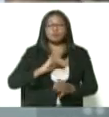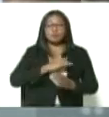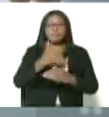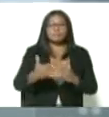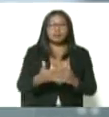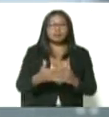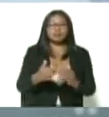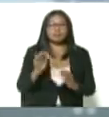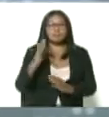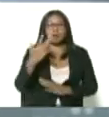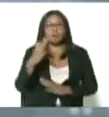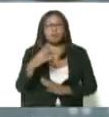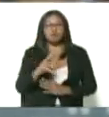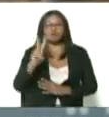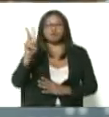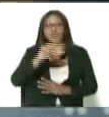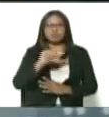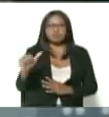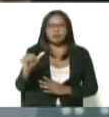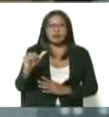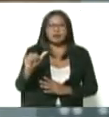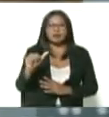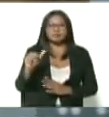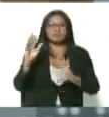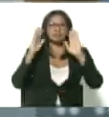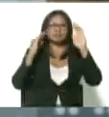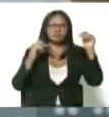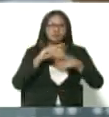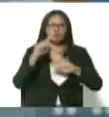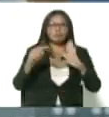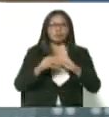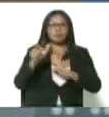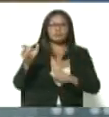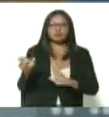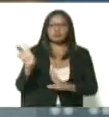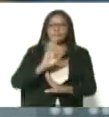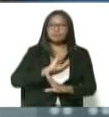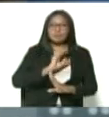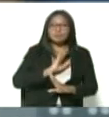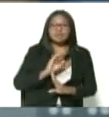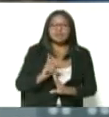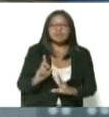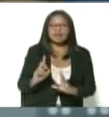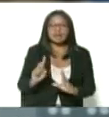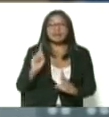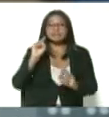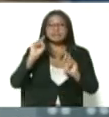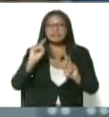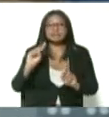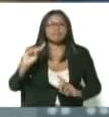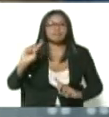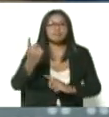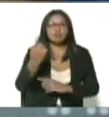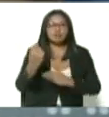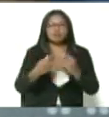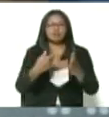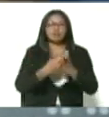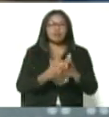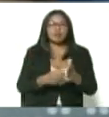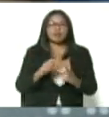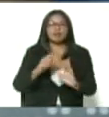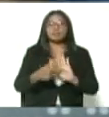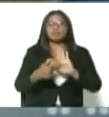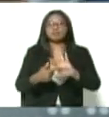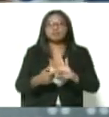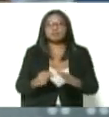aproximadamente dos semanas de atención de personas priorizadas que están al frente en la batalla contra